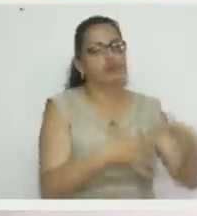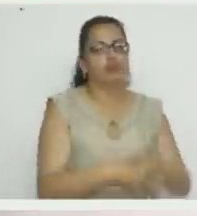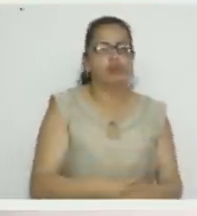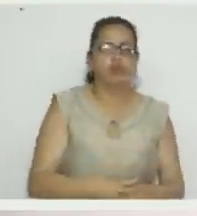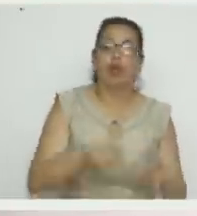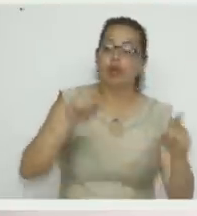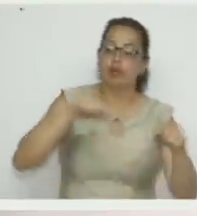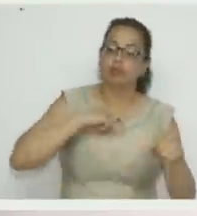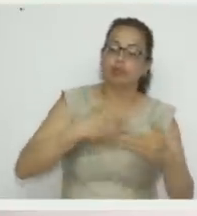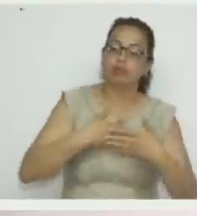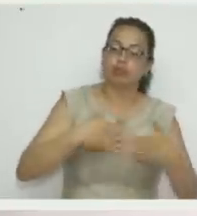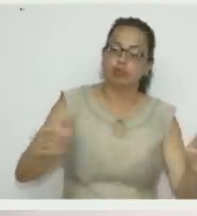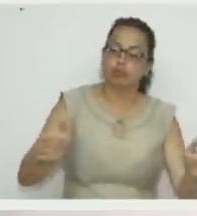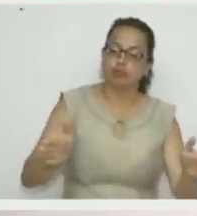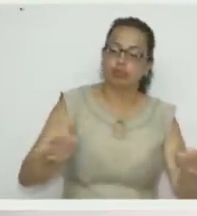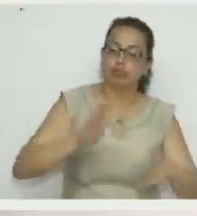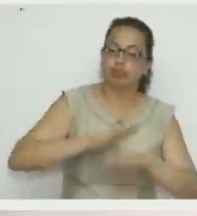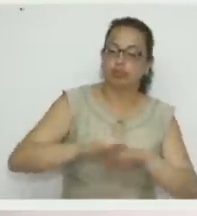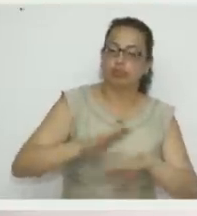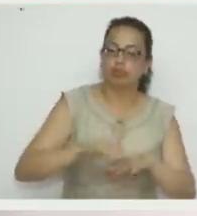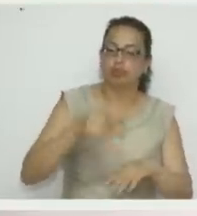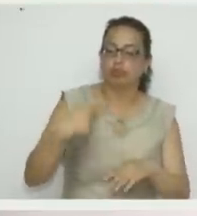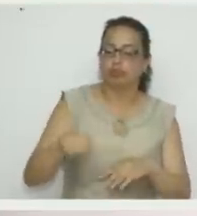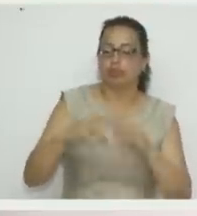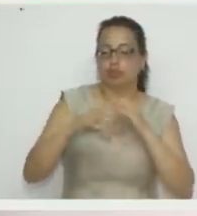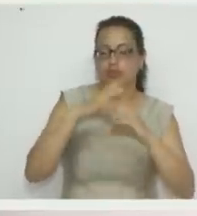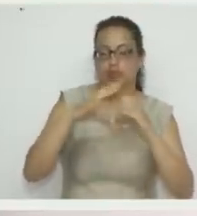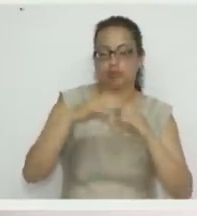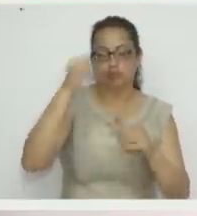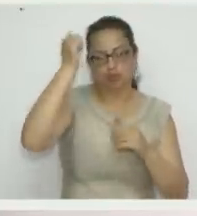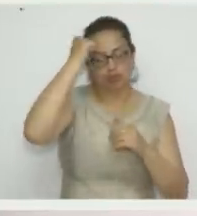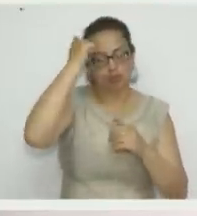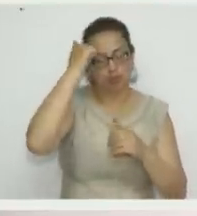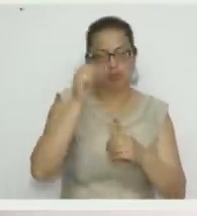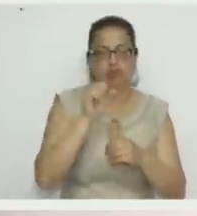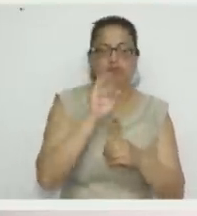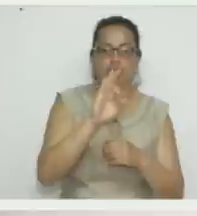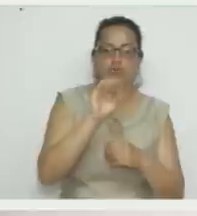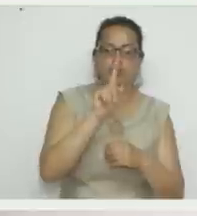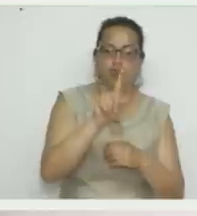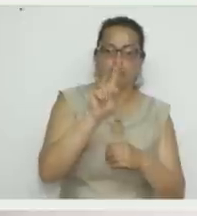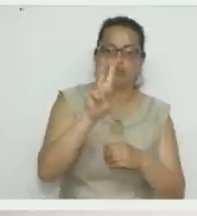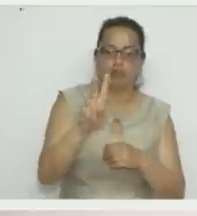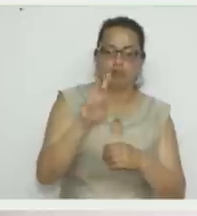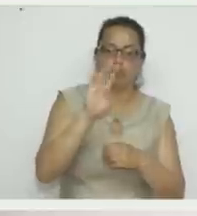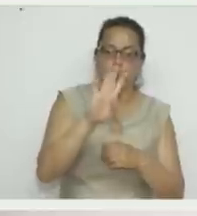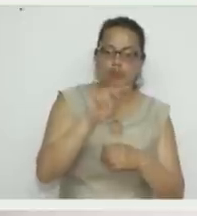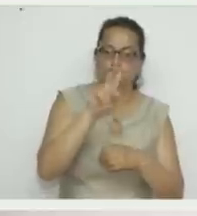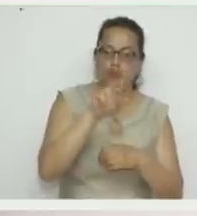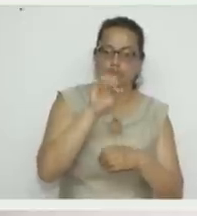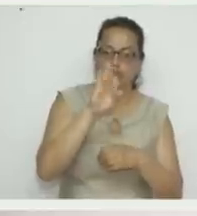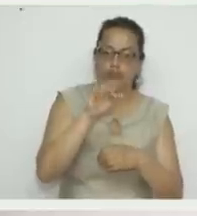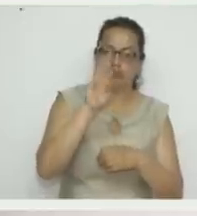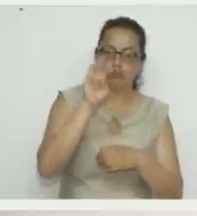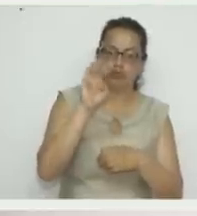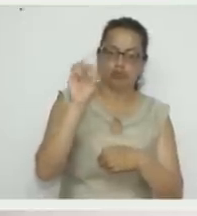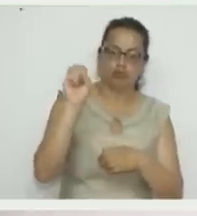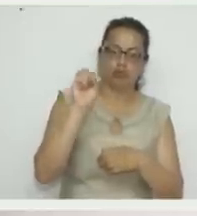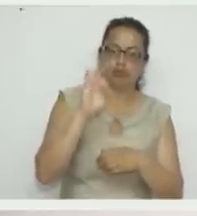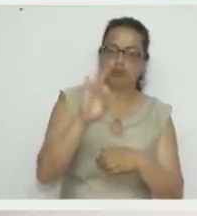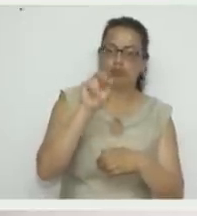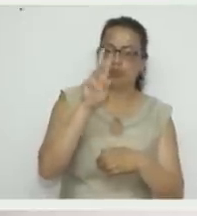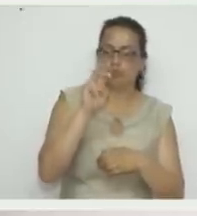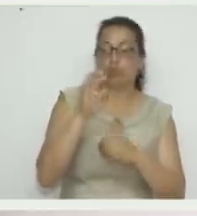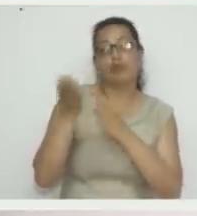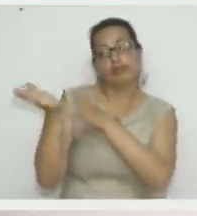para que se comunique con nuestra invitada, Yalina Rodríguez. 312-423-8038. Ella está